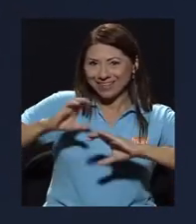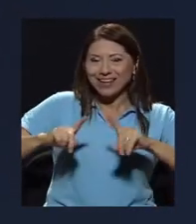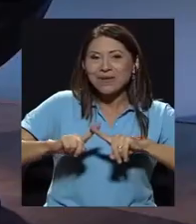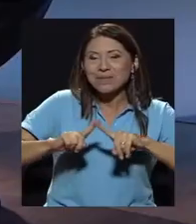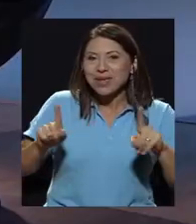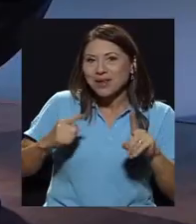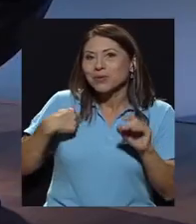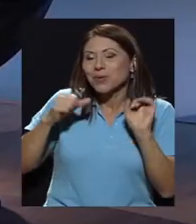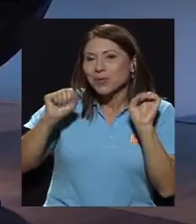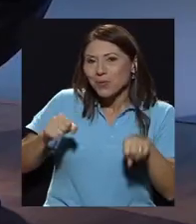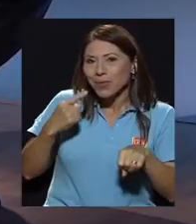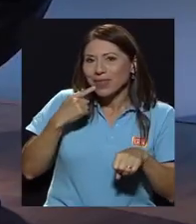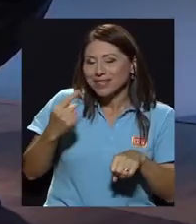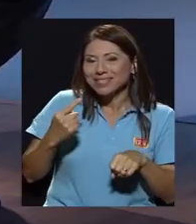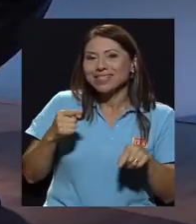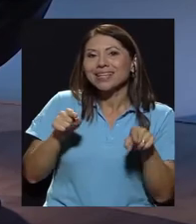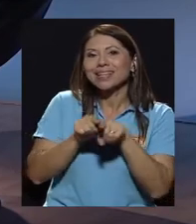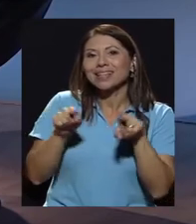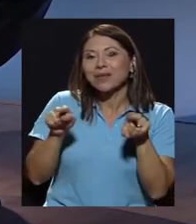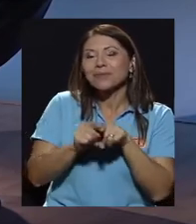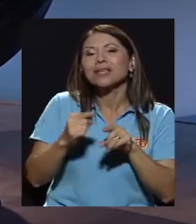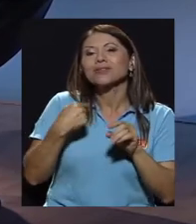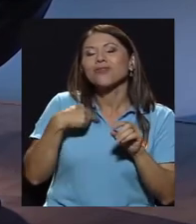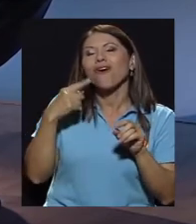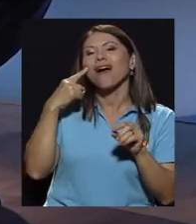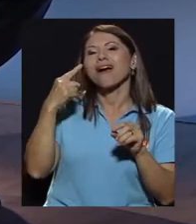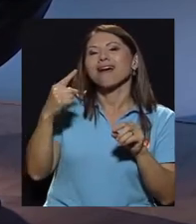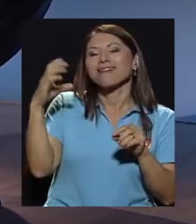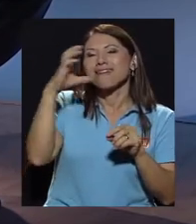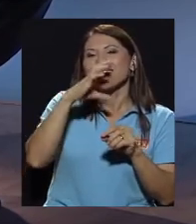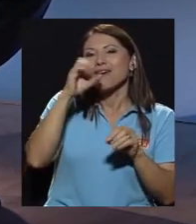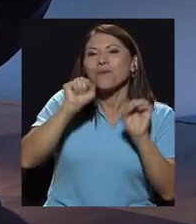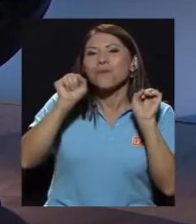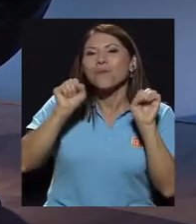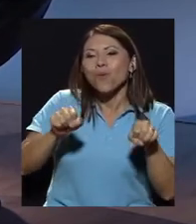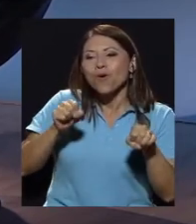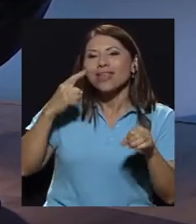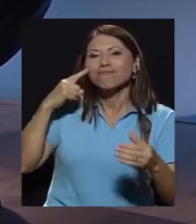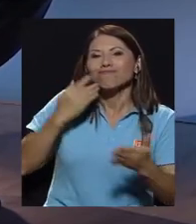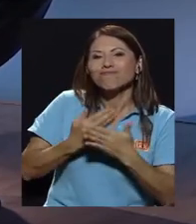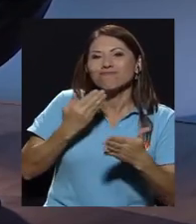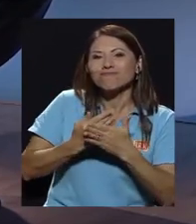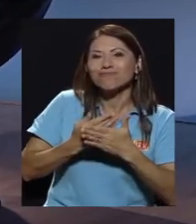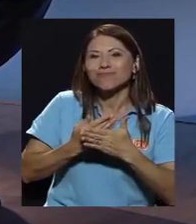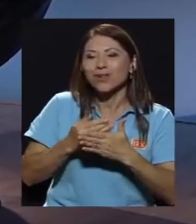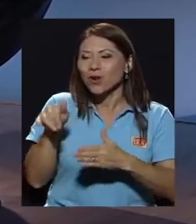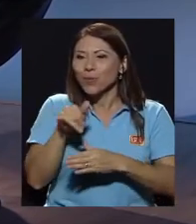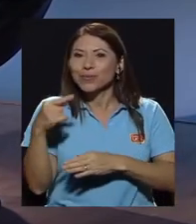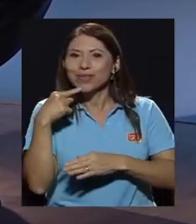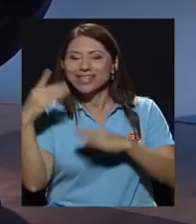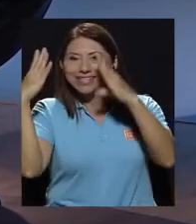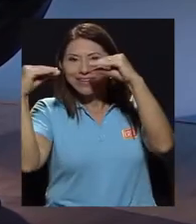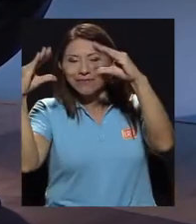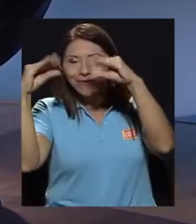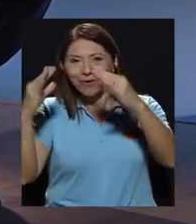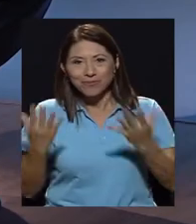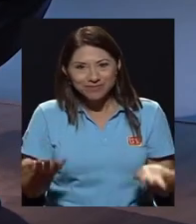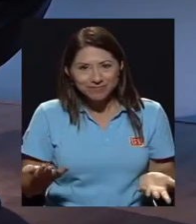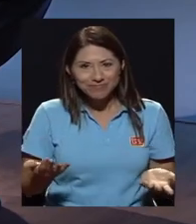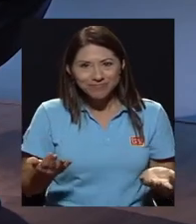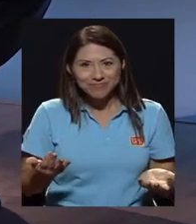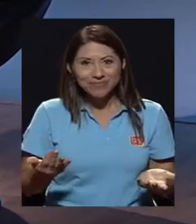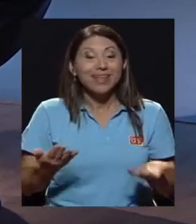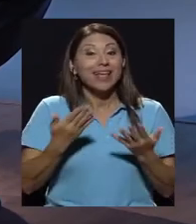que también pude ratificar lo que hace el informe y es que casualmente la